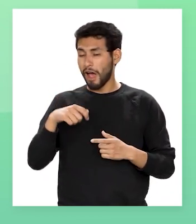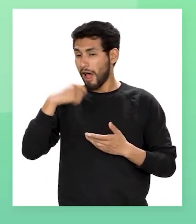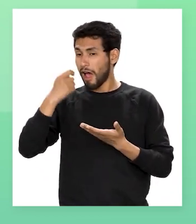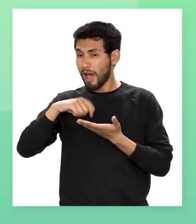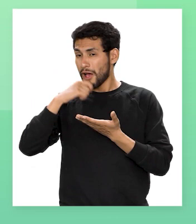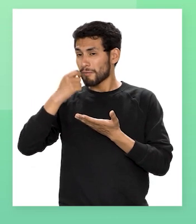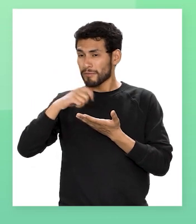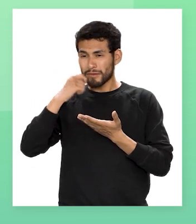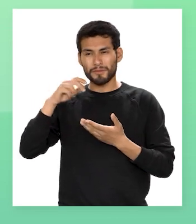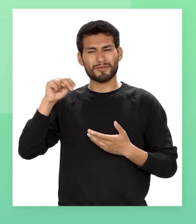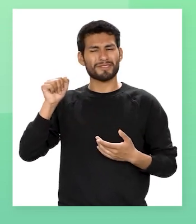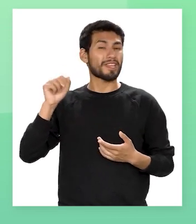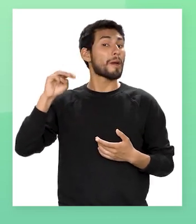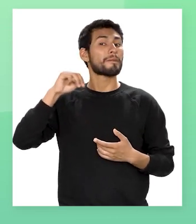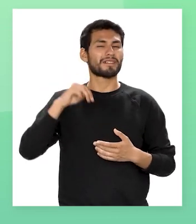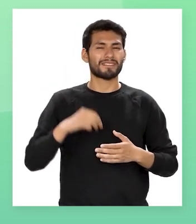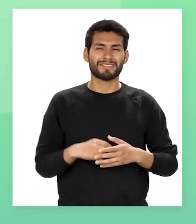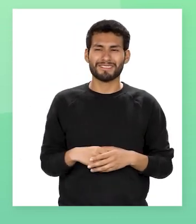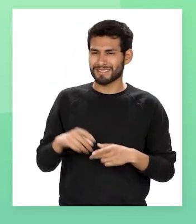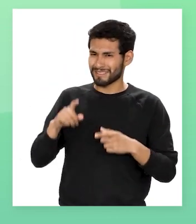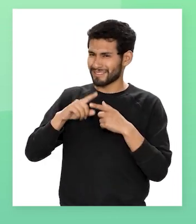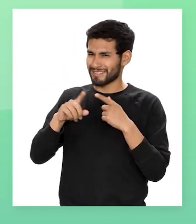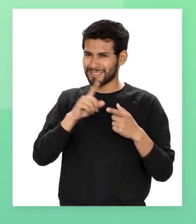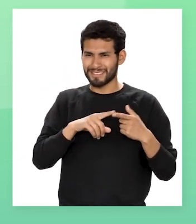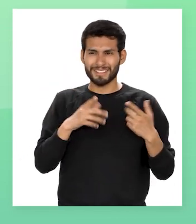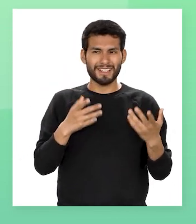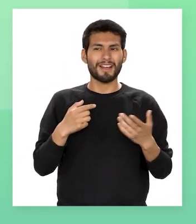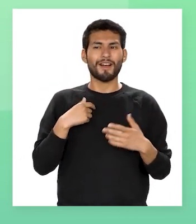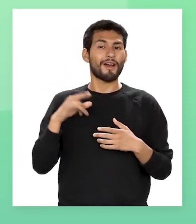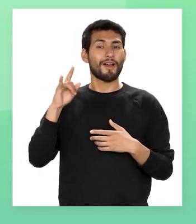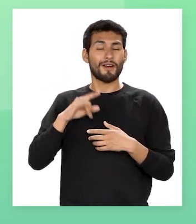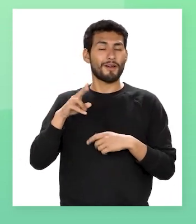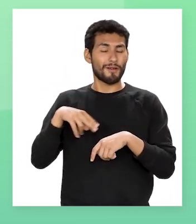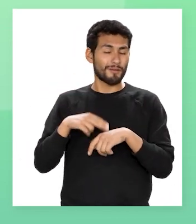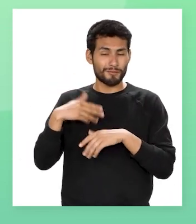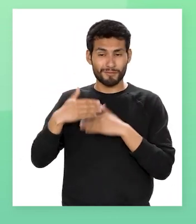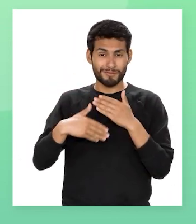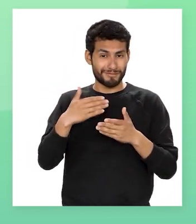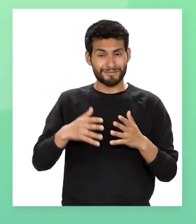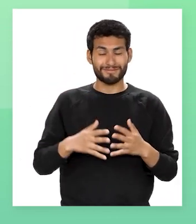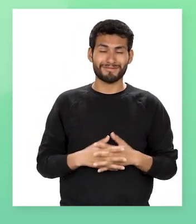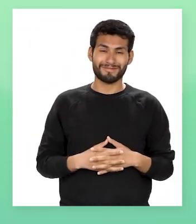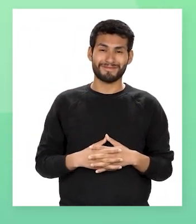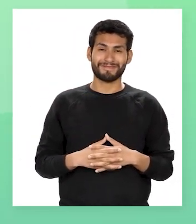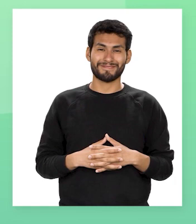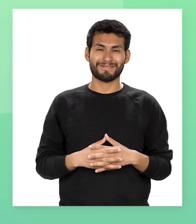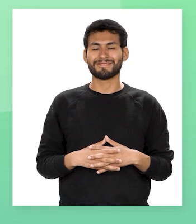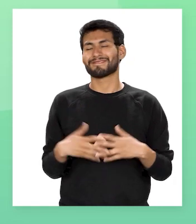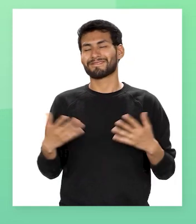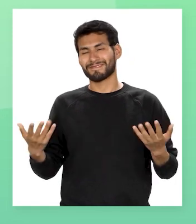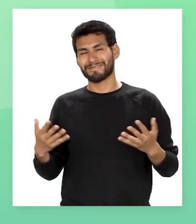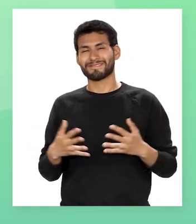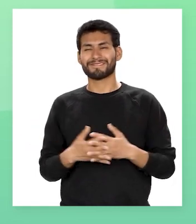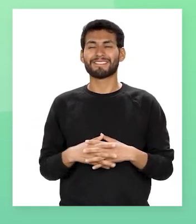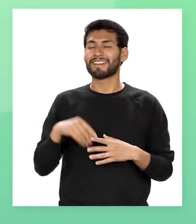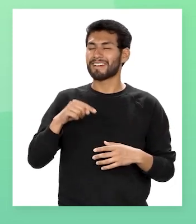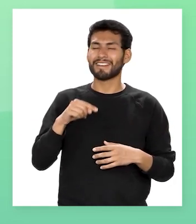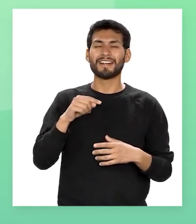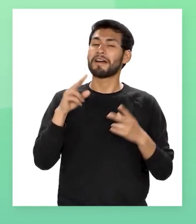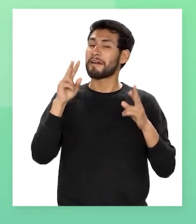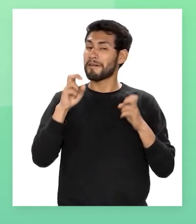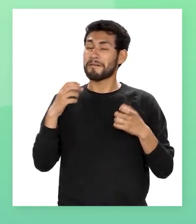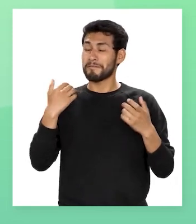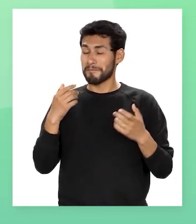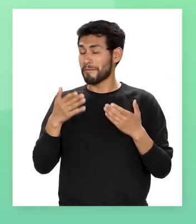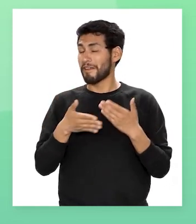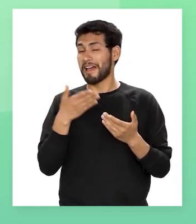Y muchísimas más que utilizamos cotidianamente Bueno, para mí este ha sido uno de los